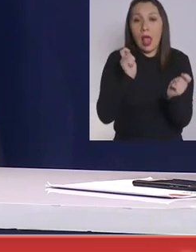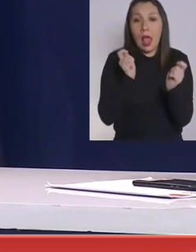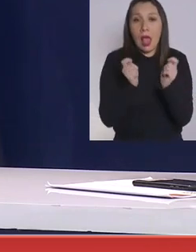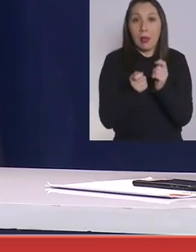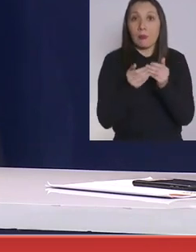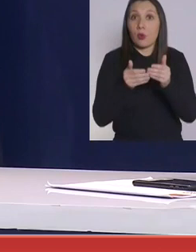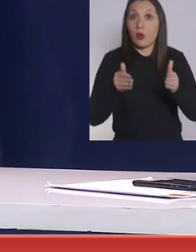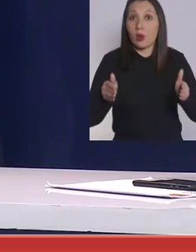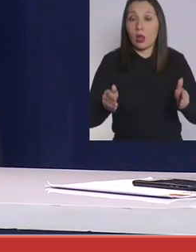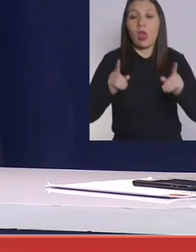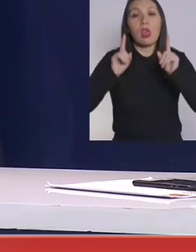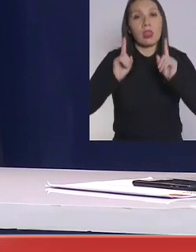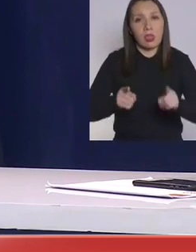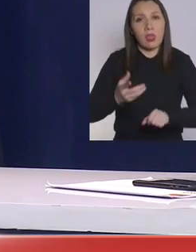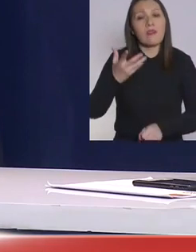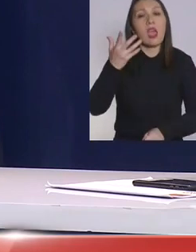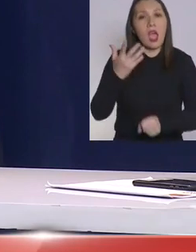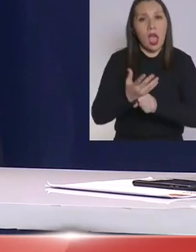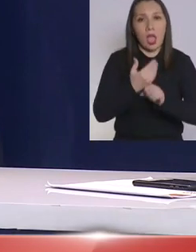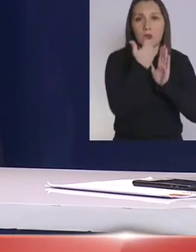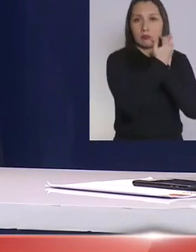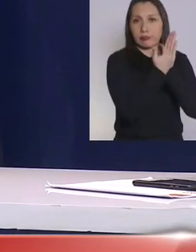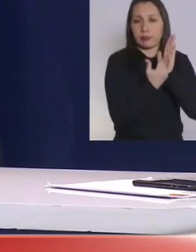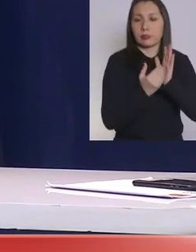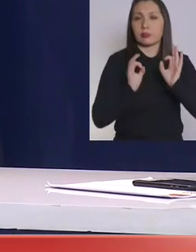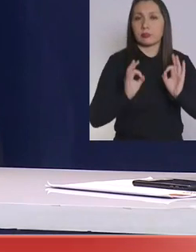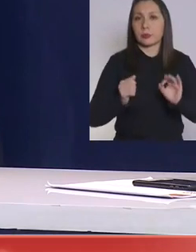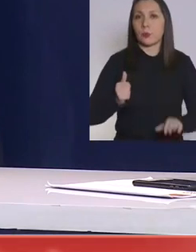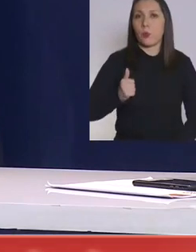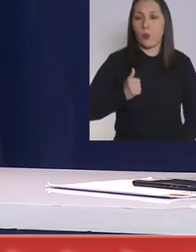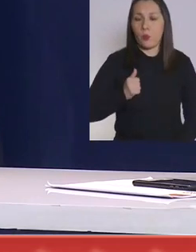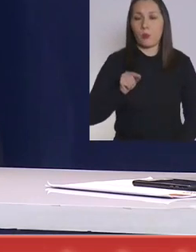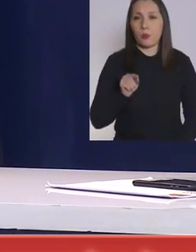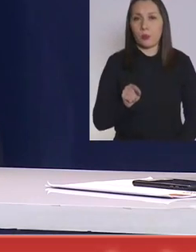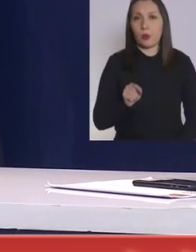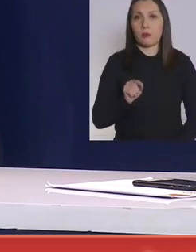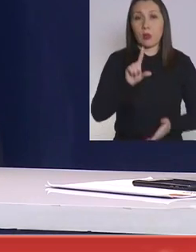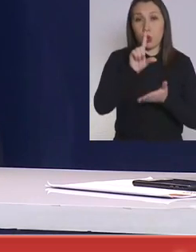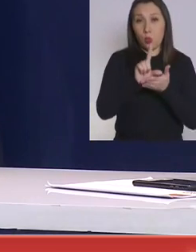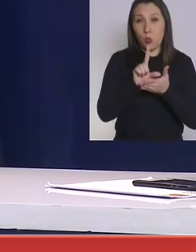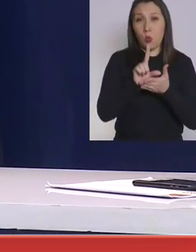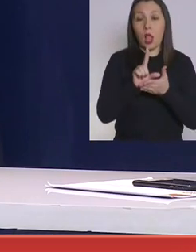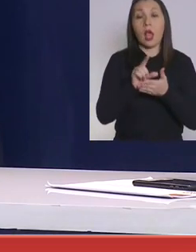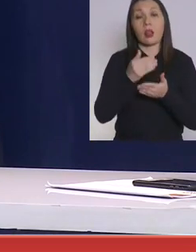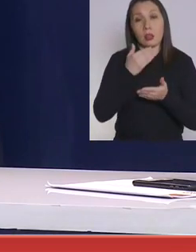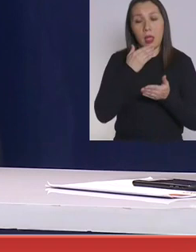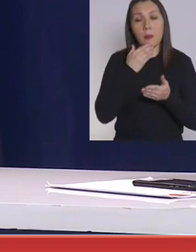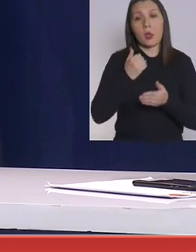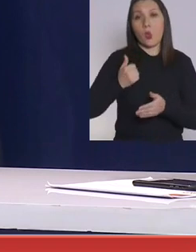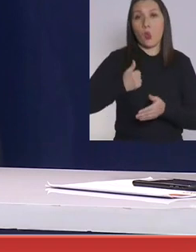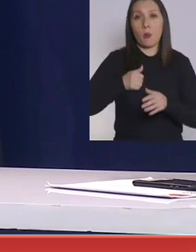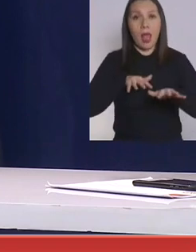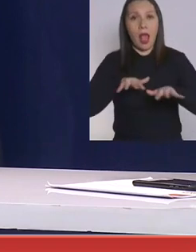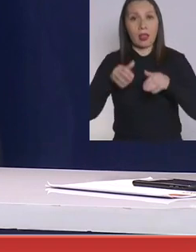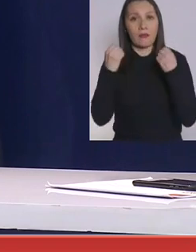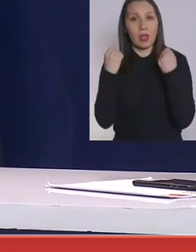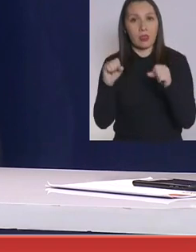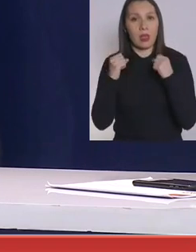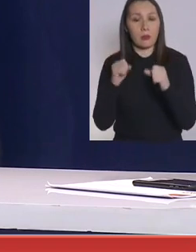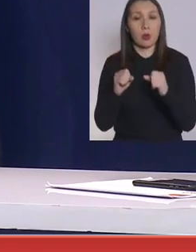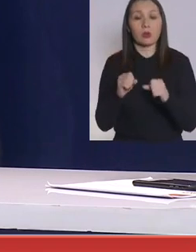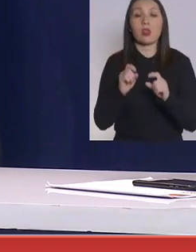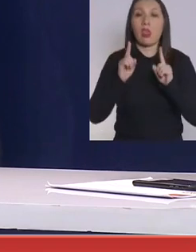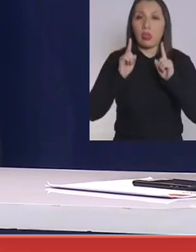transición deben contar con los protocolos desde el punto de vista del establecimiento, como también de la actividad deportiva,